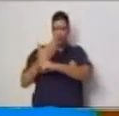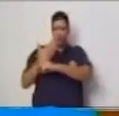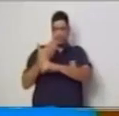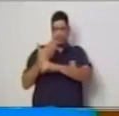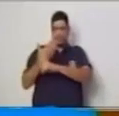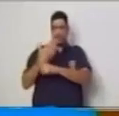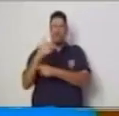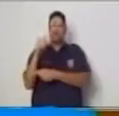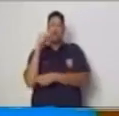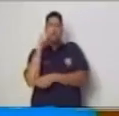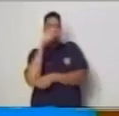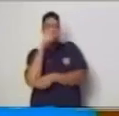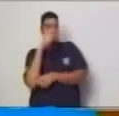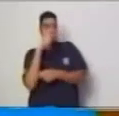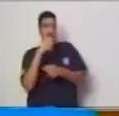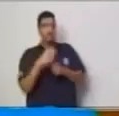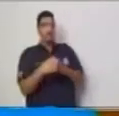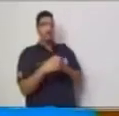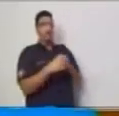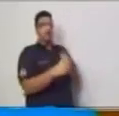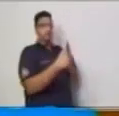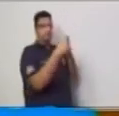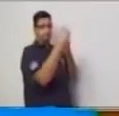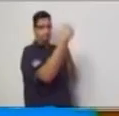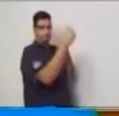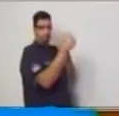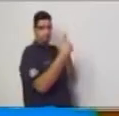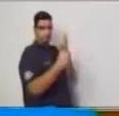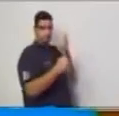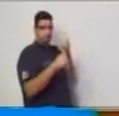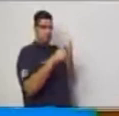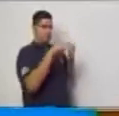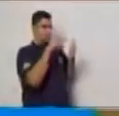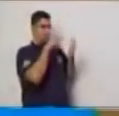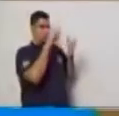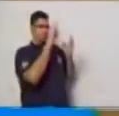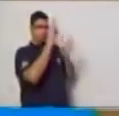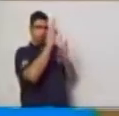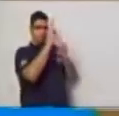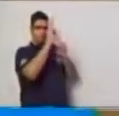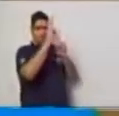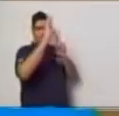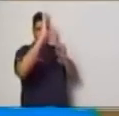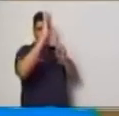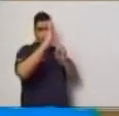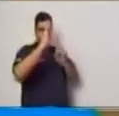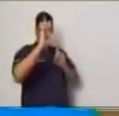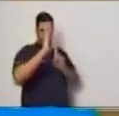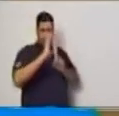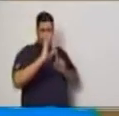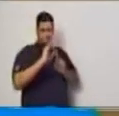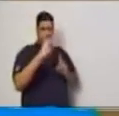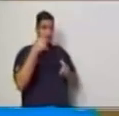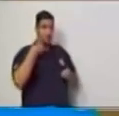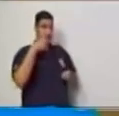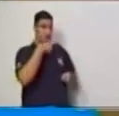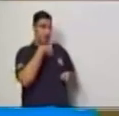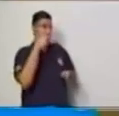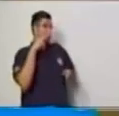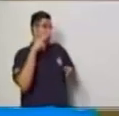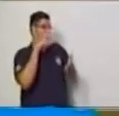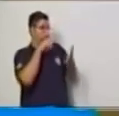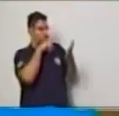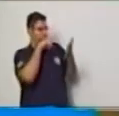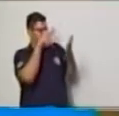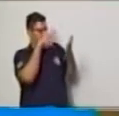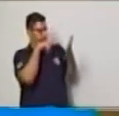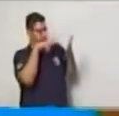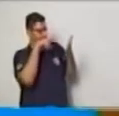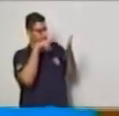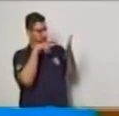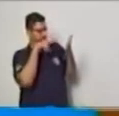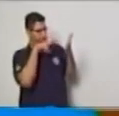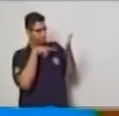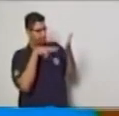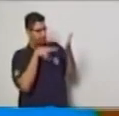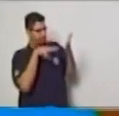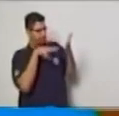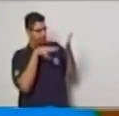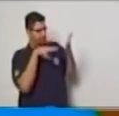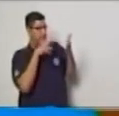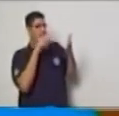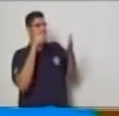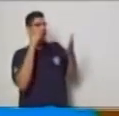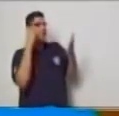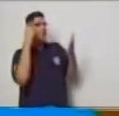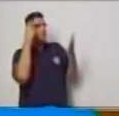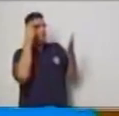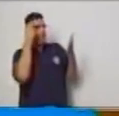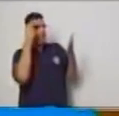inmersas estas dos variables y nosotros logremos la identificación. Vamos a